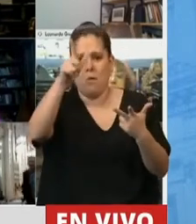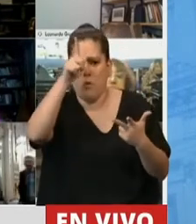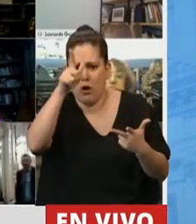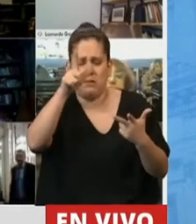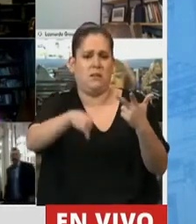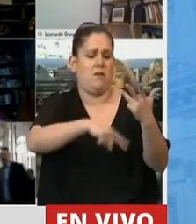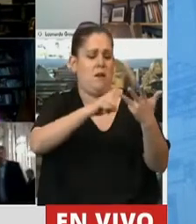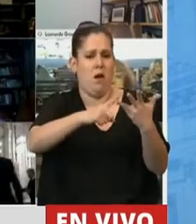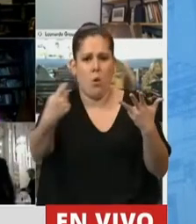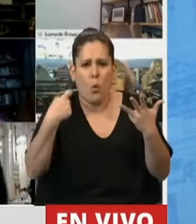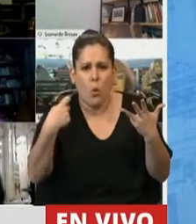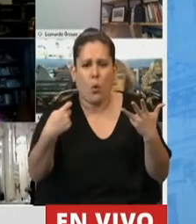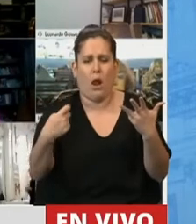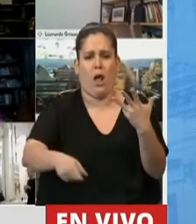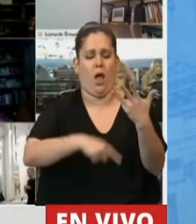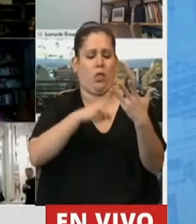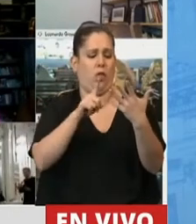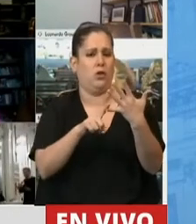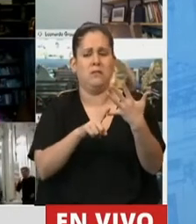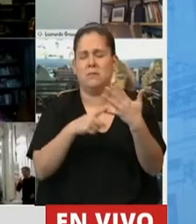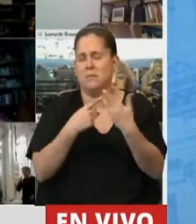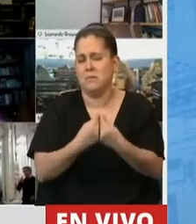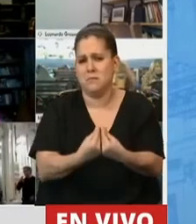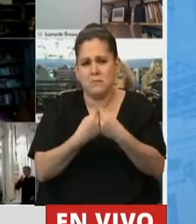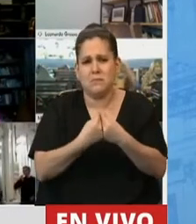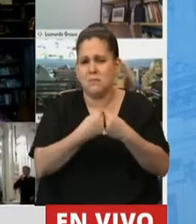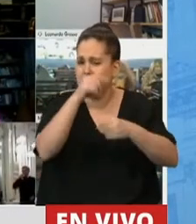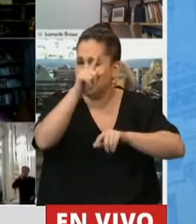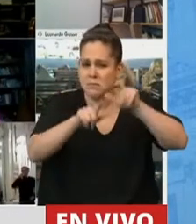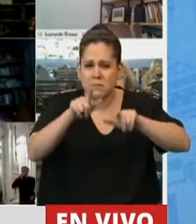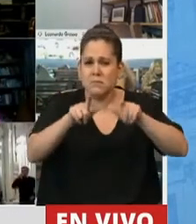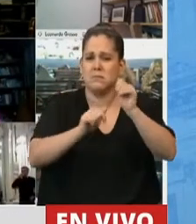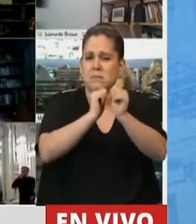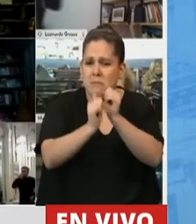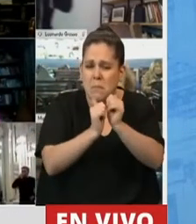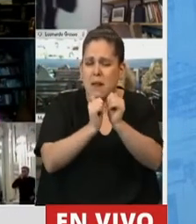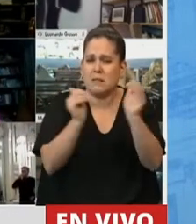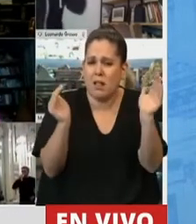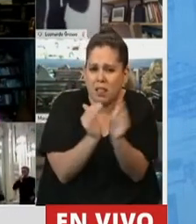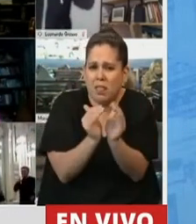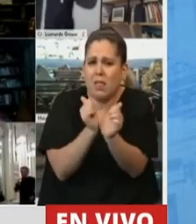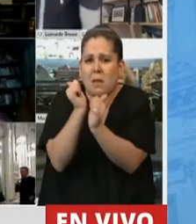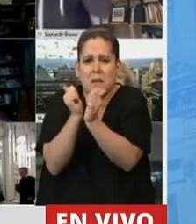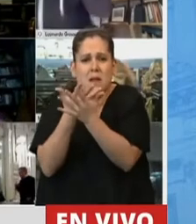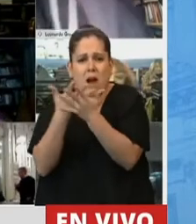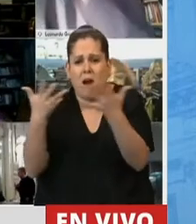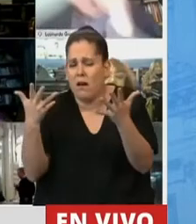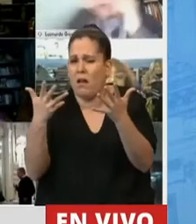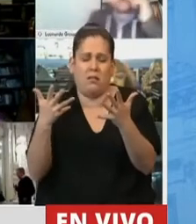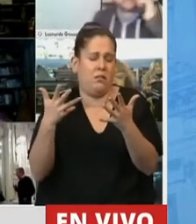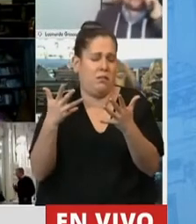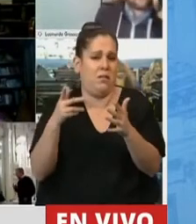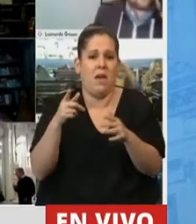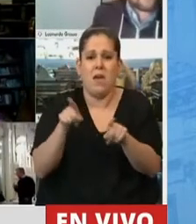hablo de los jubilados, y hablo de decenas de pequeñas, micro y mediana empresas, que son proveedoras de una